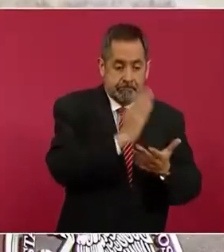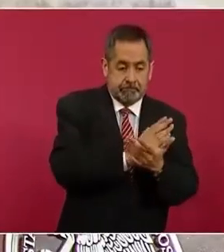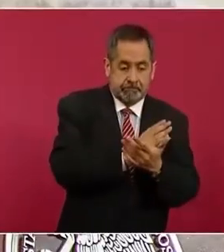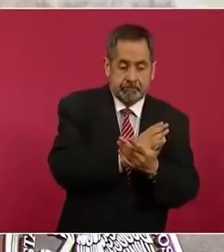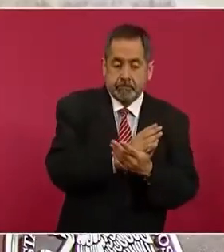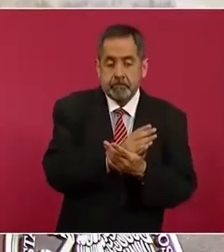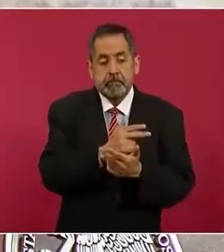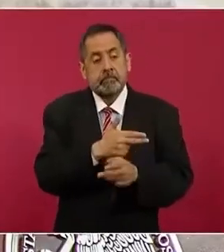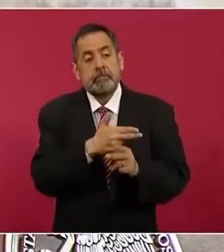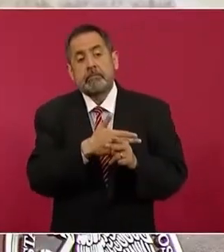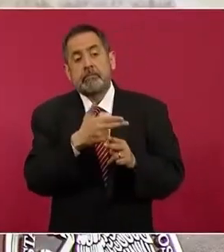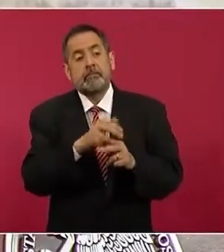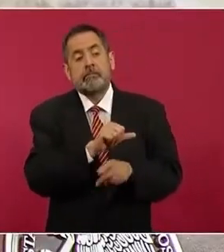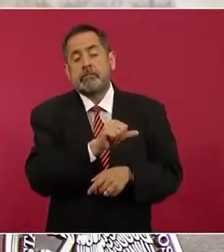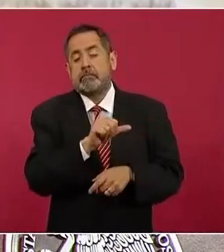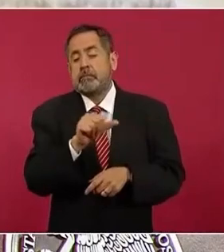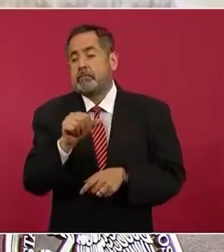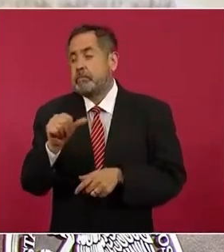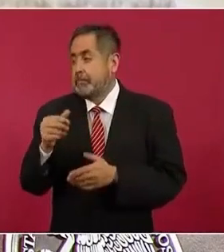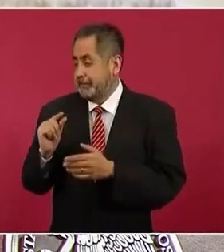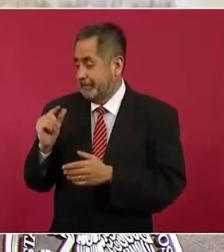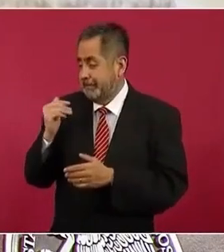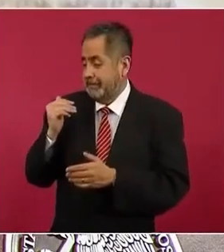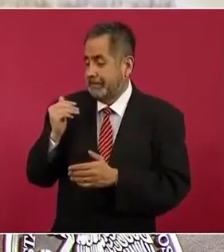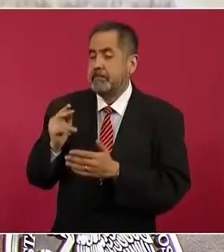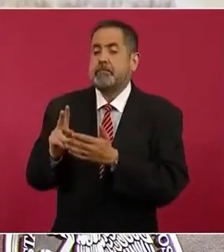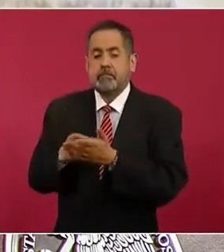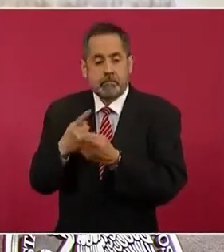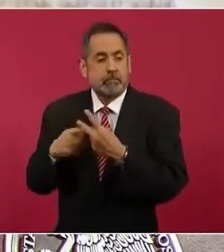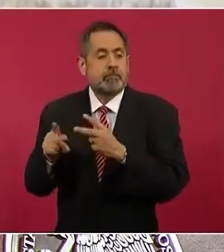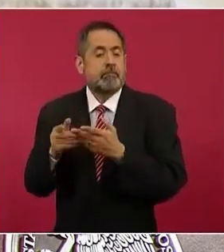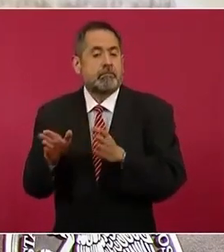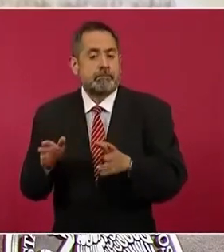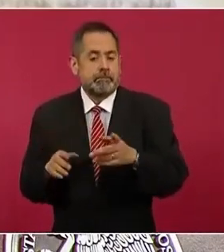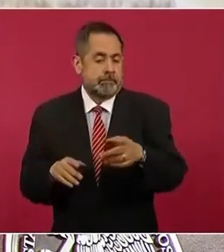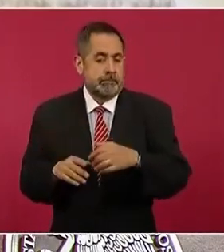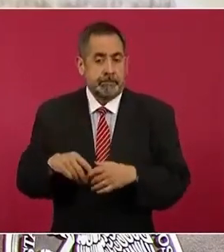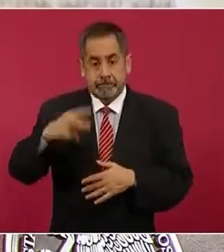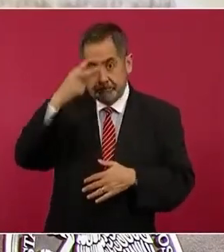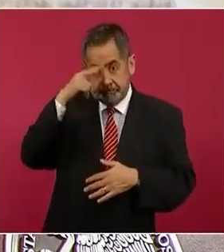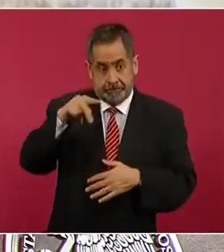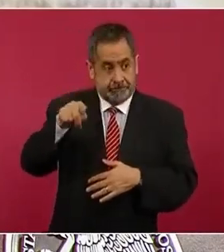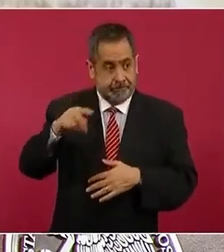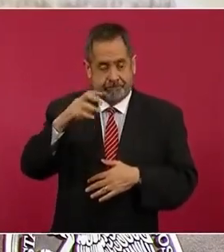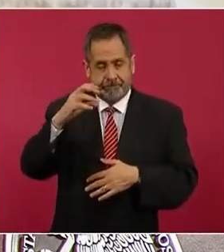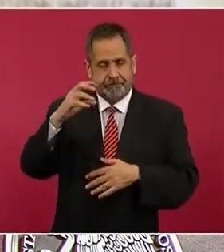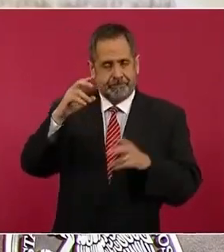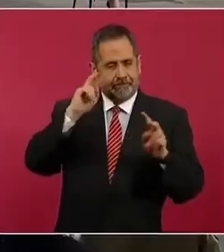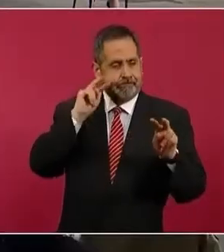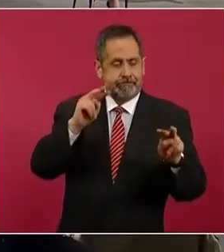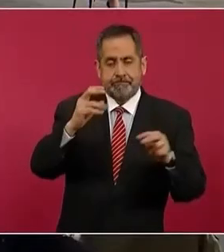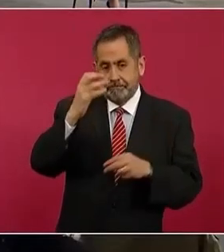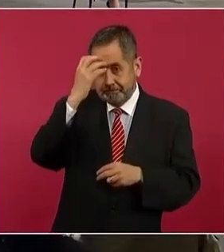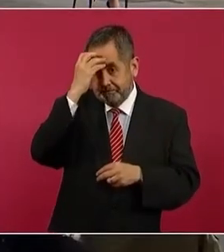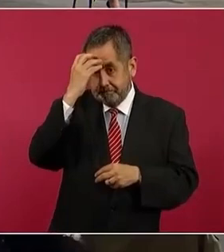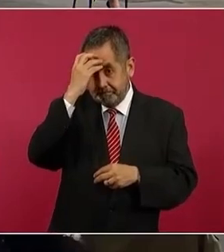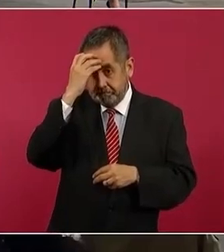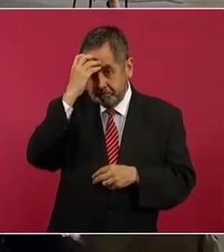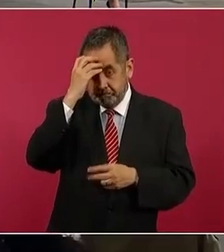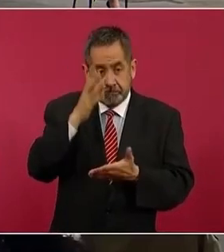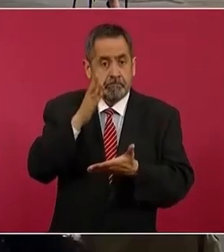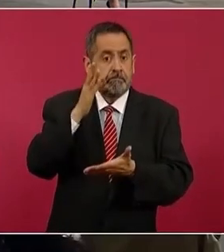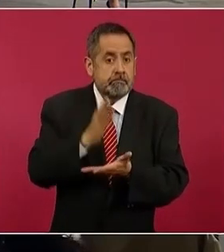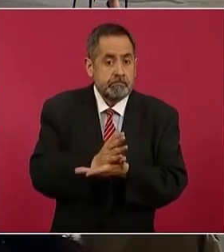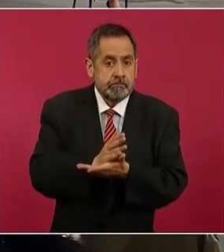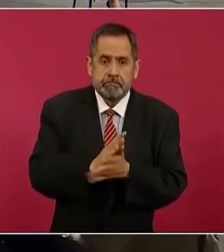México fue y ha sido un ejemplo a través del proyecto Chapultepec Naturaleza y Cultura de No Parar la